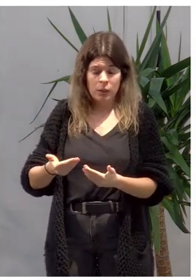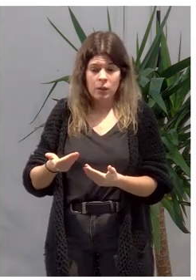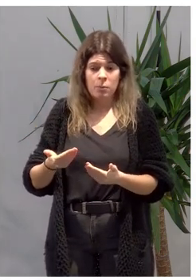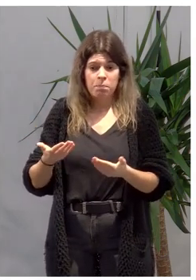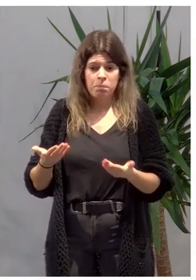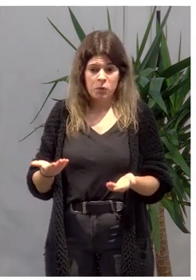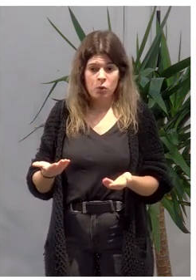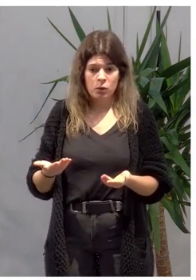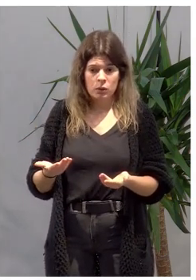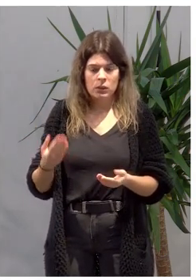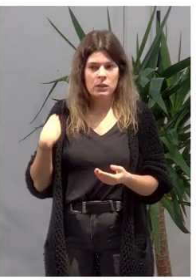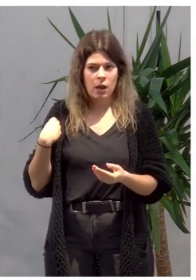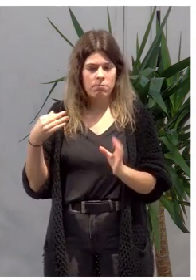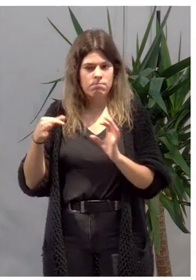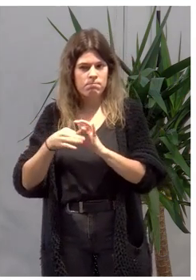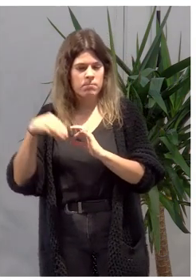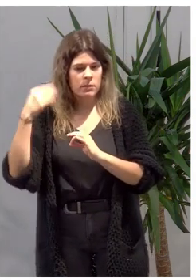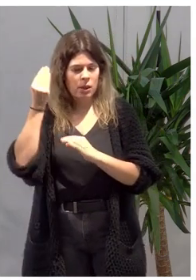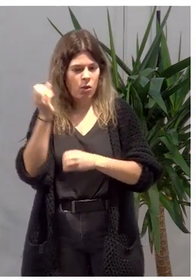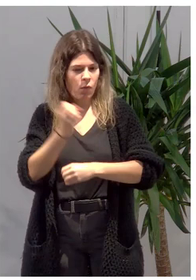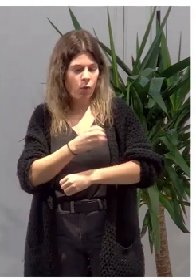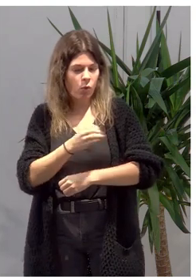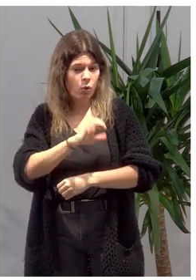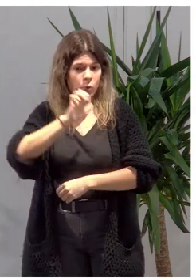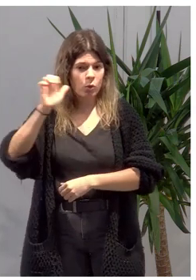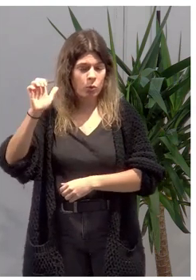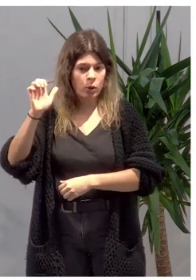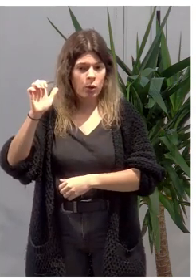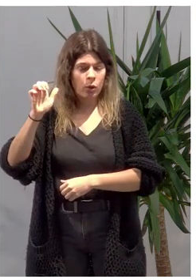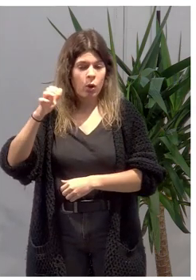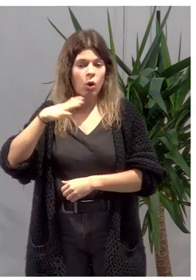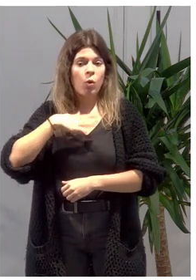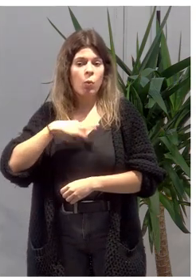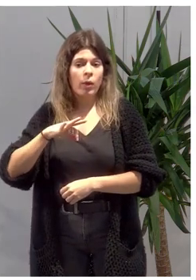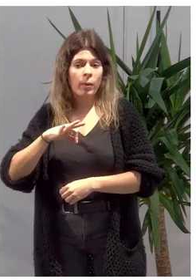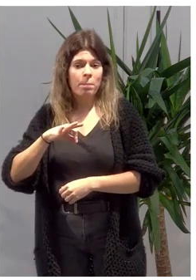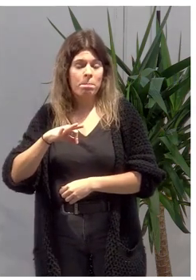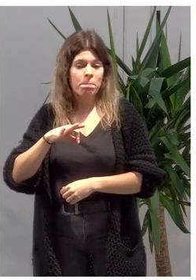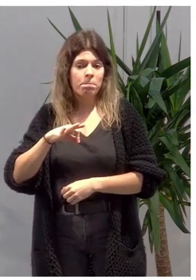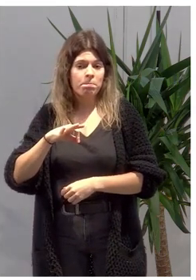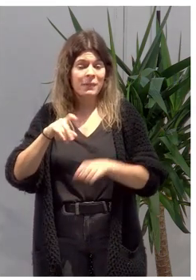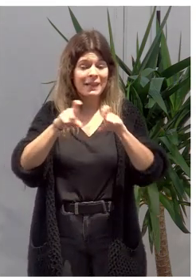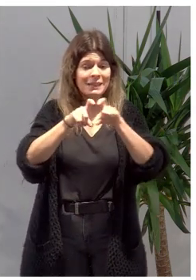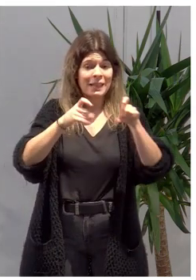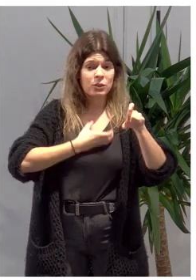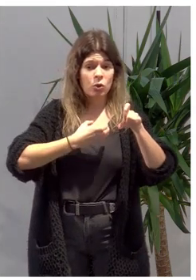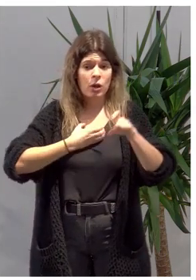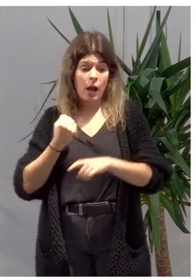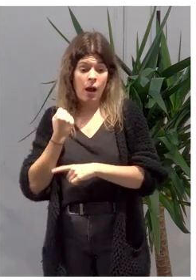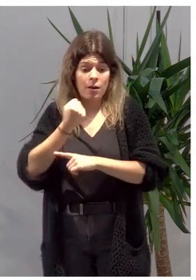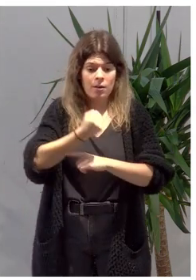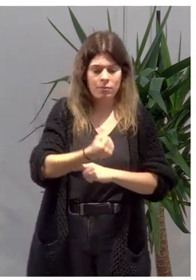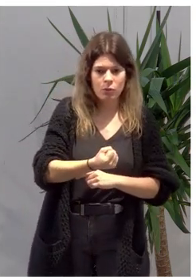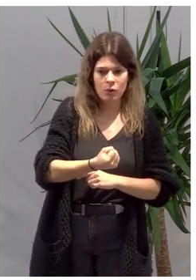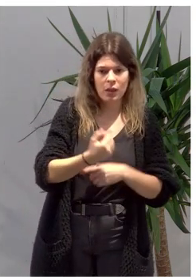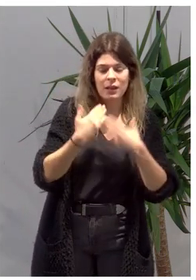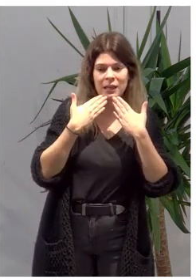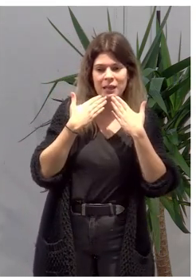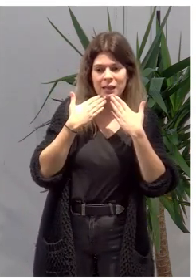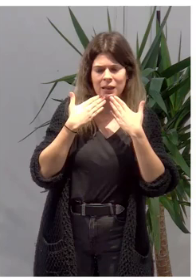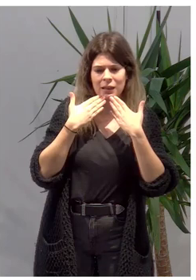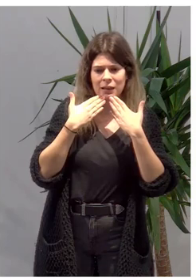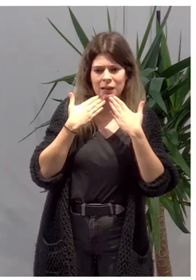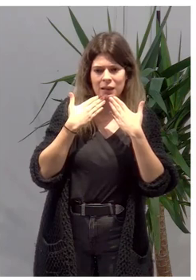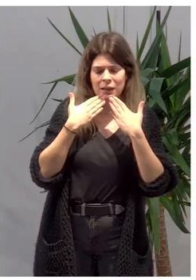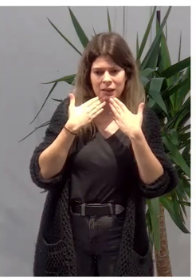los fondos europeos poder apoyar a las entidades locales a